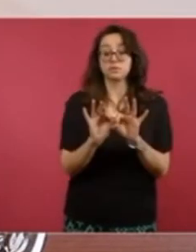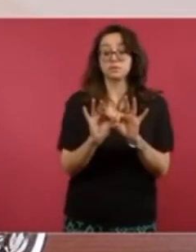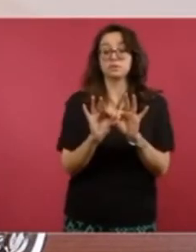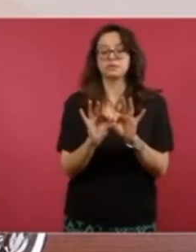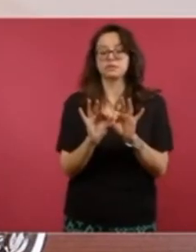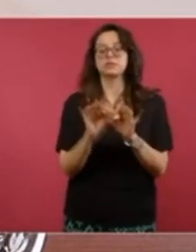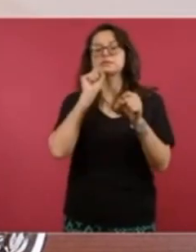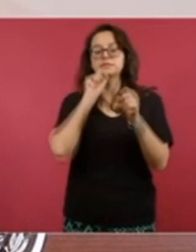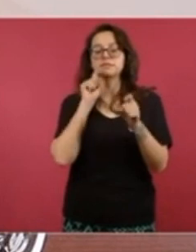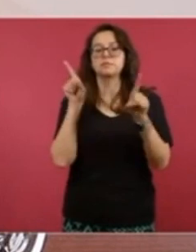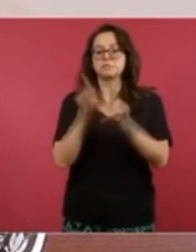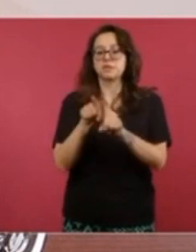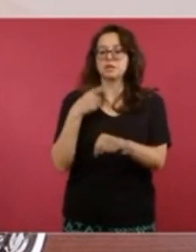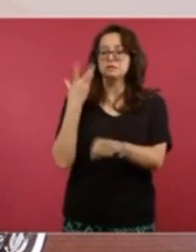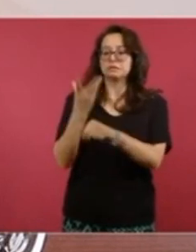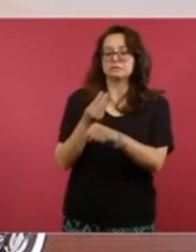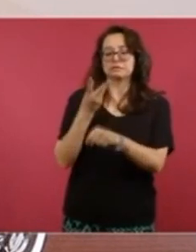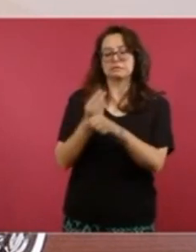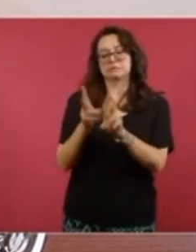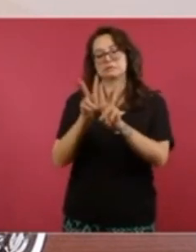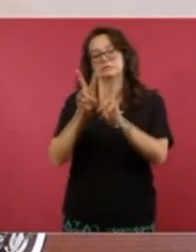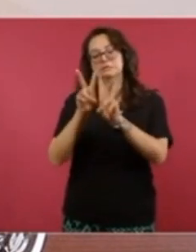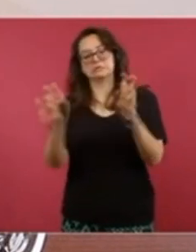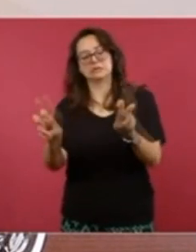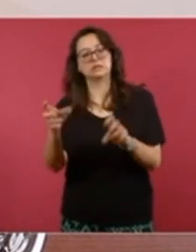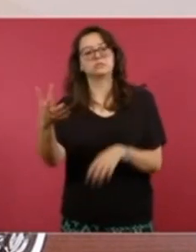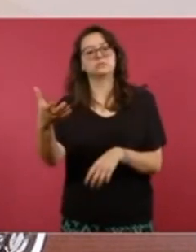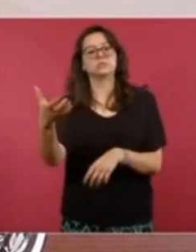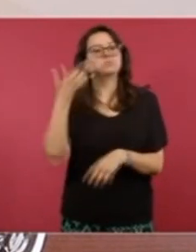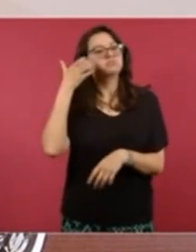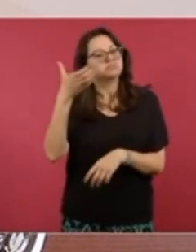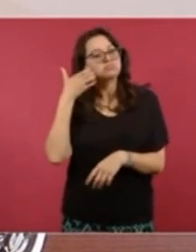Informo para RTG Noticias, Alejandra Fierro.